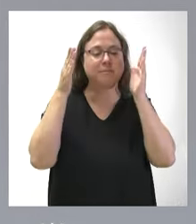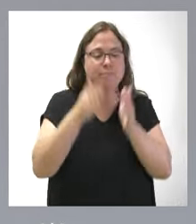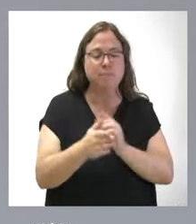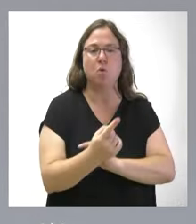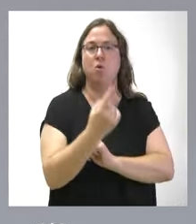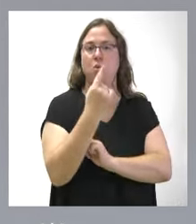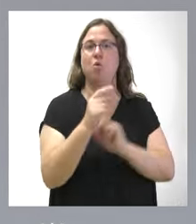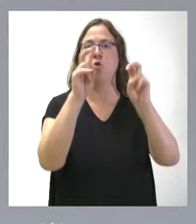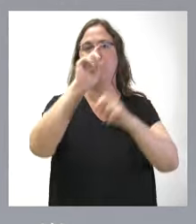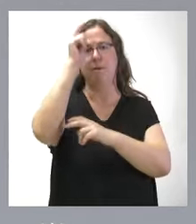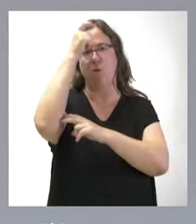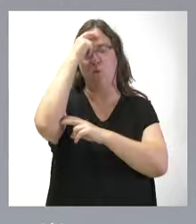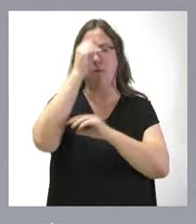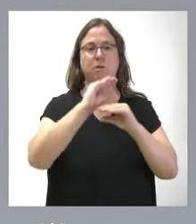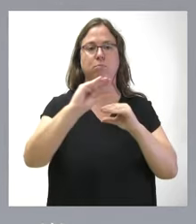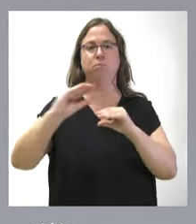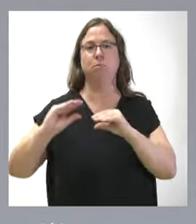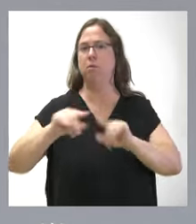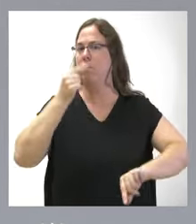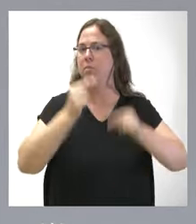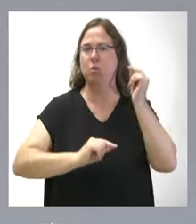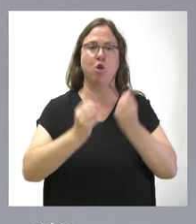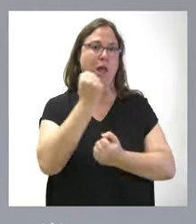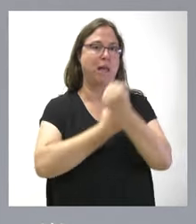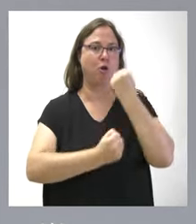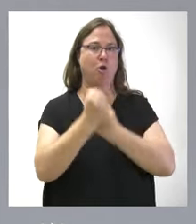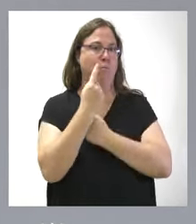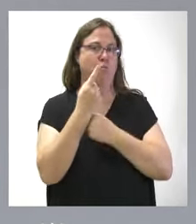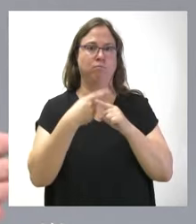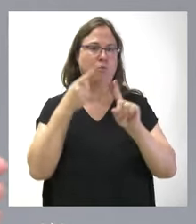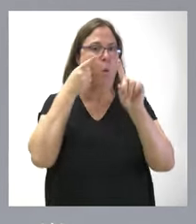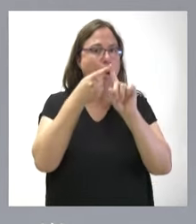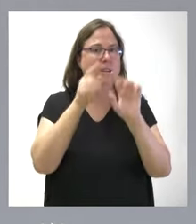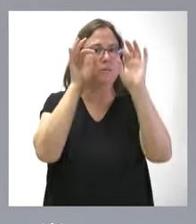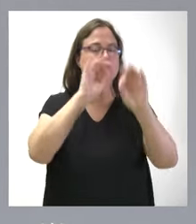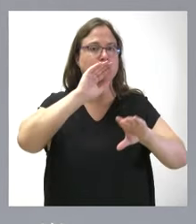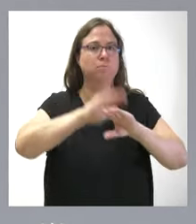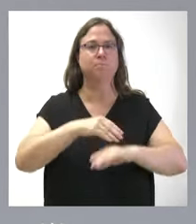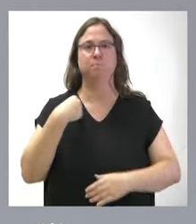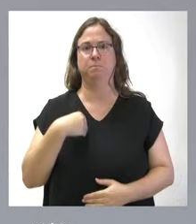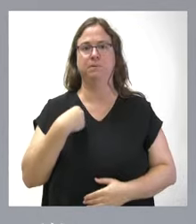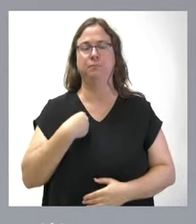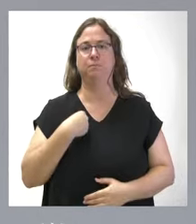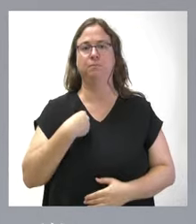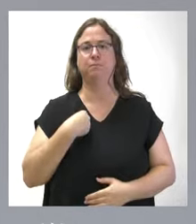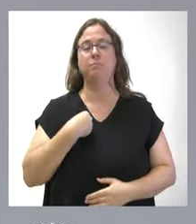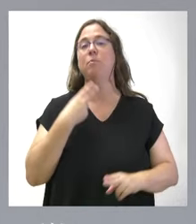correspondientes conceptos y partidas presupuestarias económicas con el objetivo de cumplir las políticas de ese gobierno